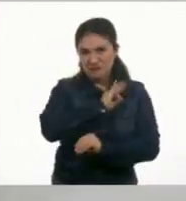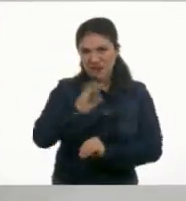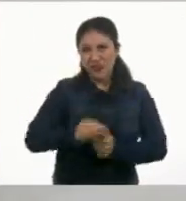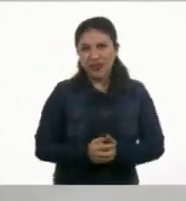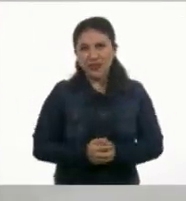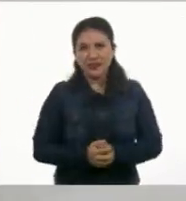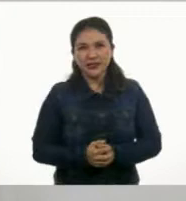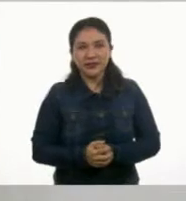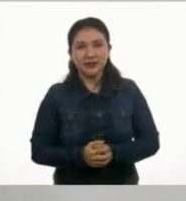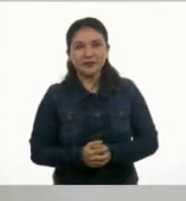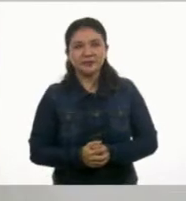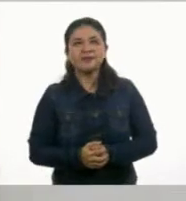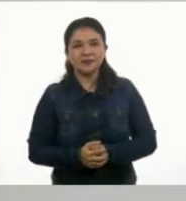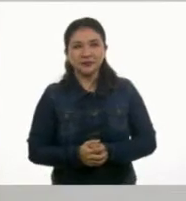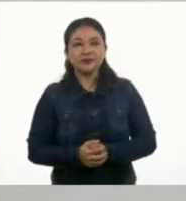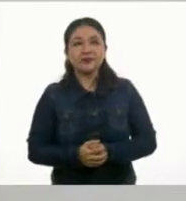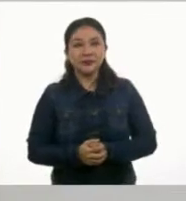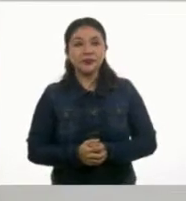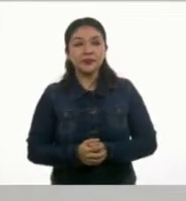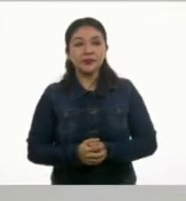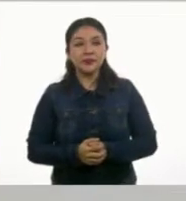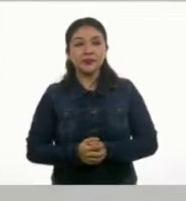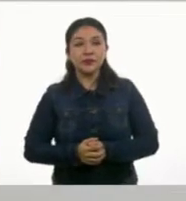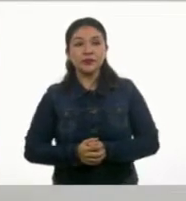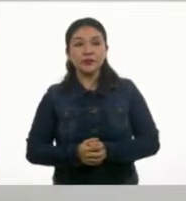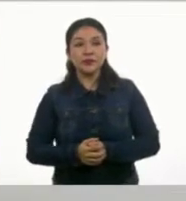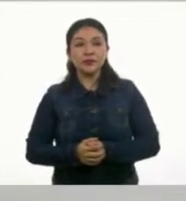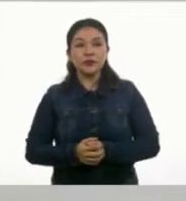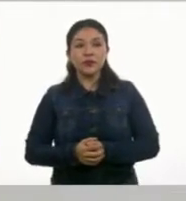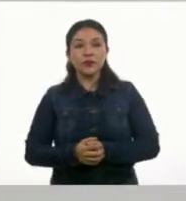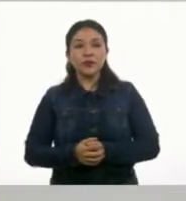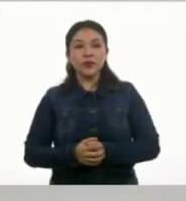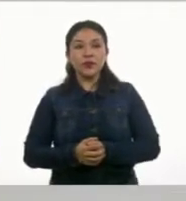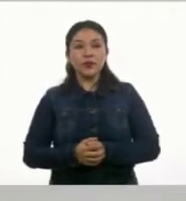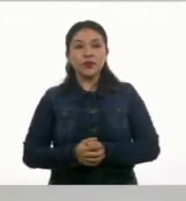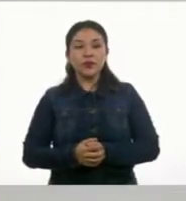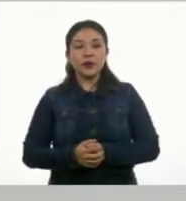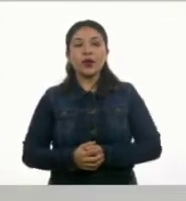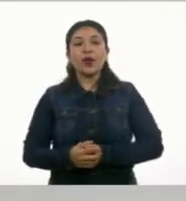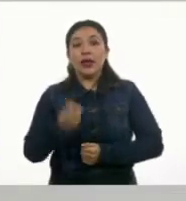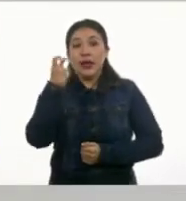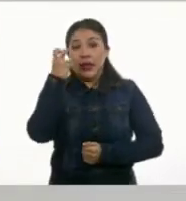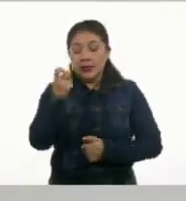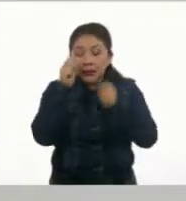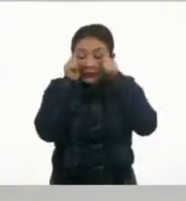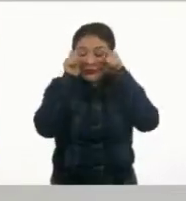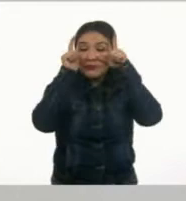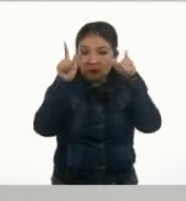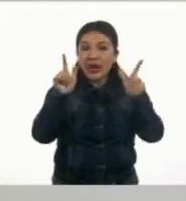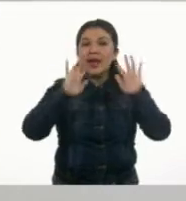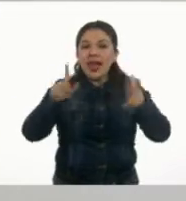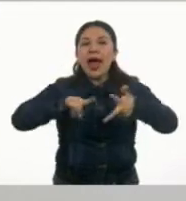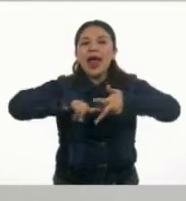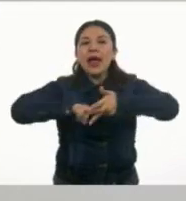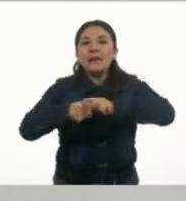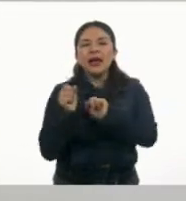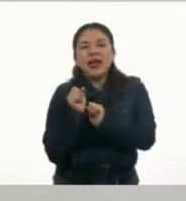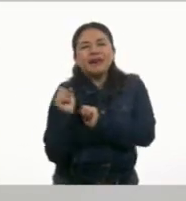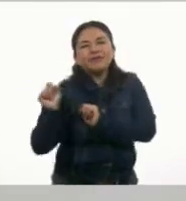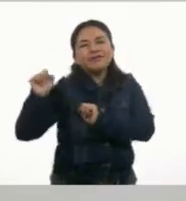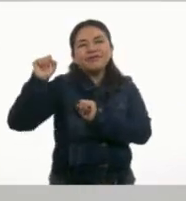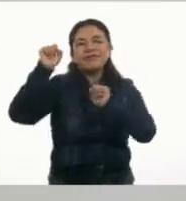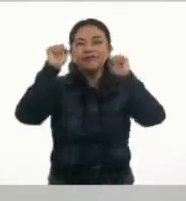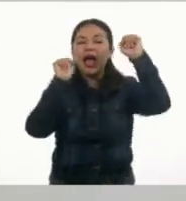podemos unir aquí nuestra oración. Sí. Despertarse. Entonces se estira y